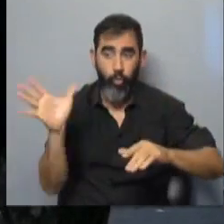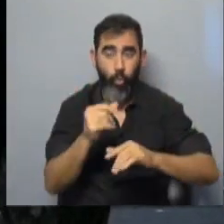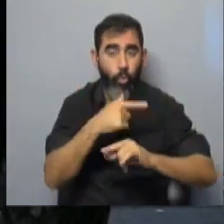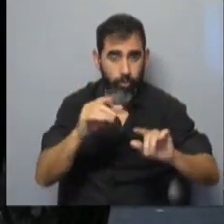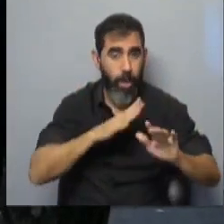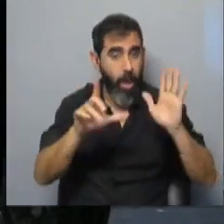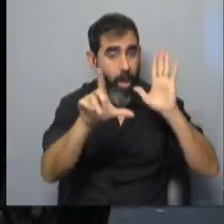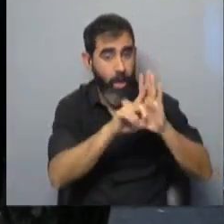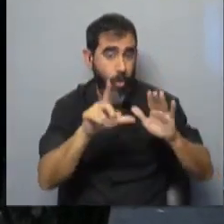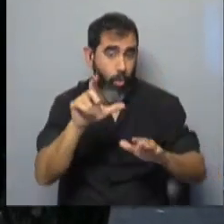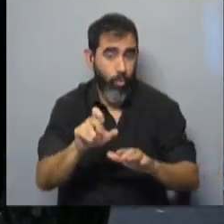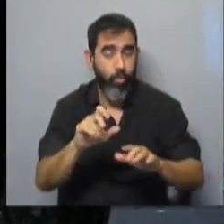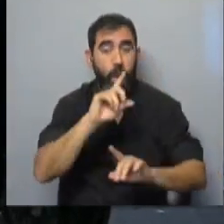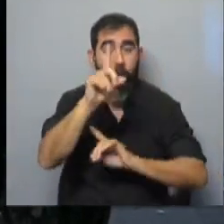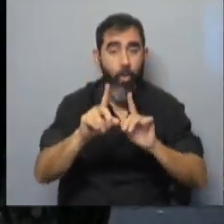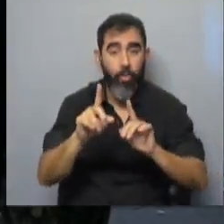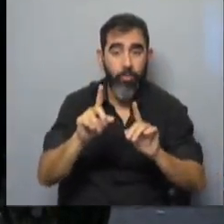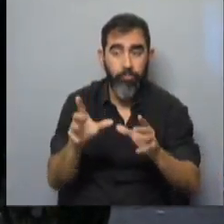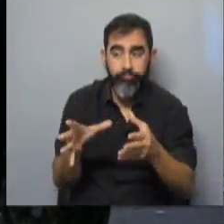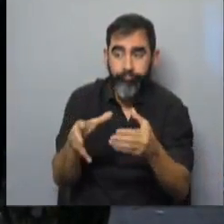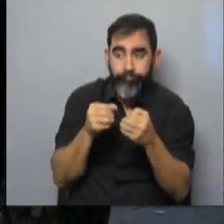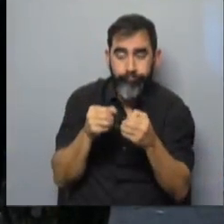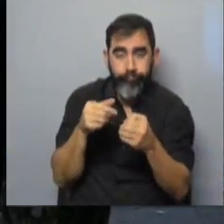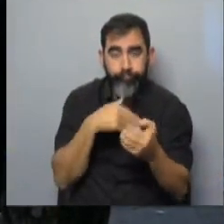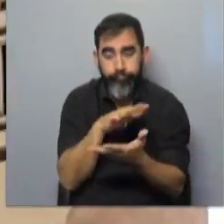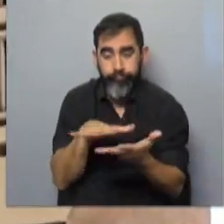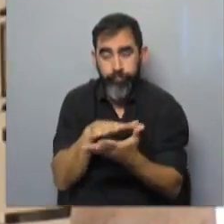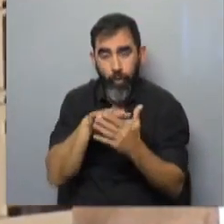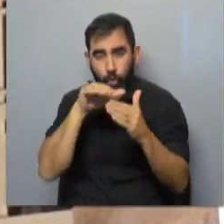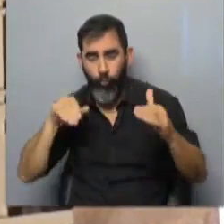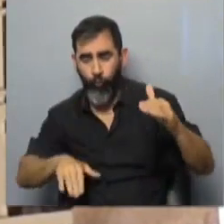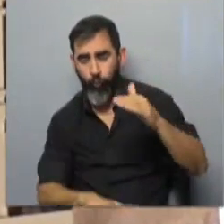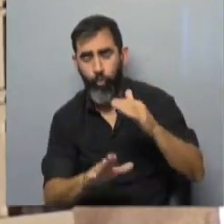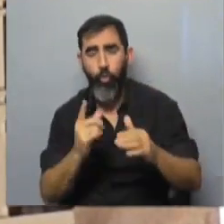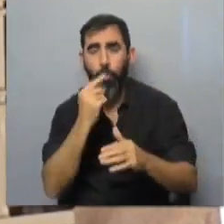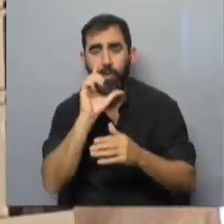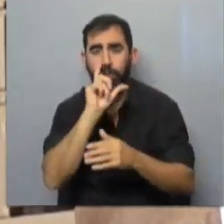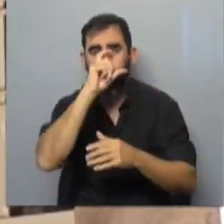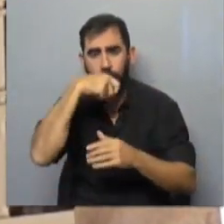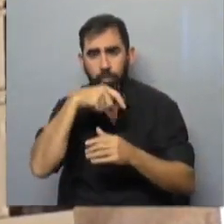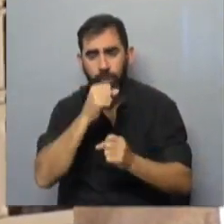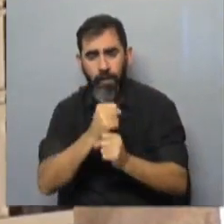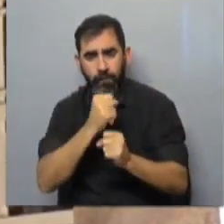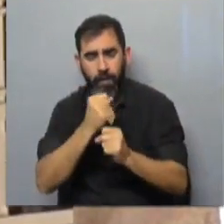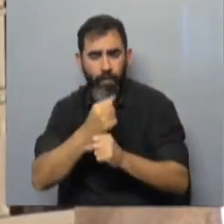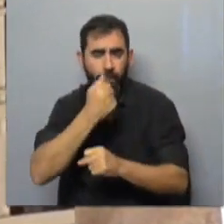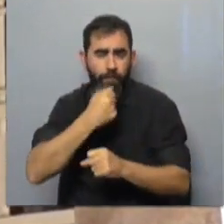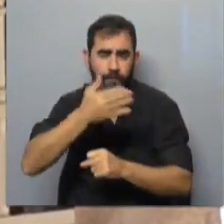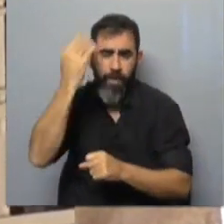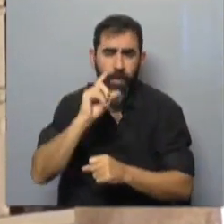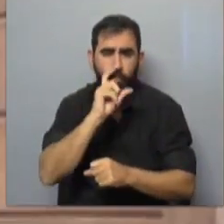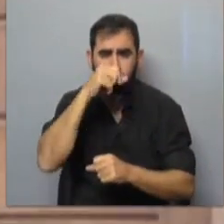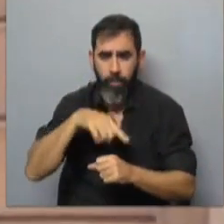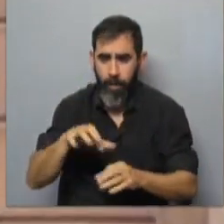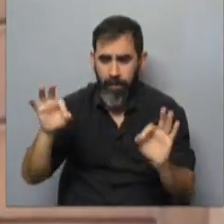amparadas en la ley. Hay gente que la tiene medio encerrada en los sótanos de la jefatura de Montevideo, de la vieja jefatura de Montevideo,